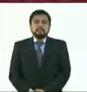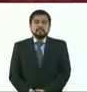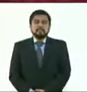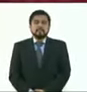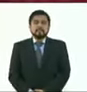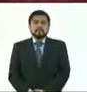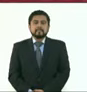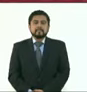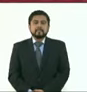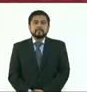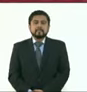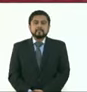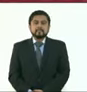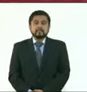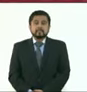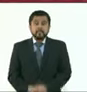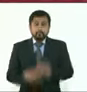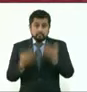Adelante.